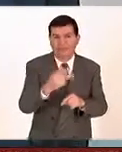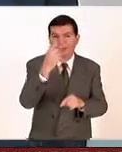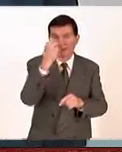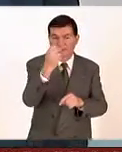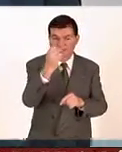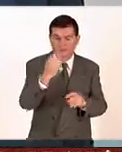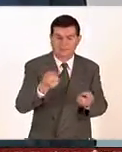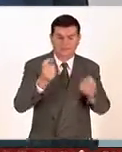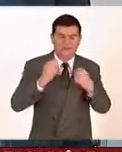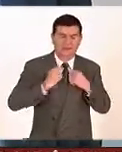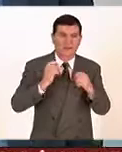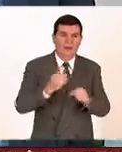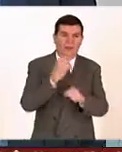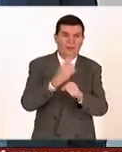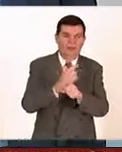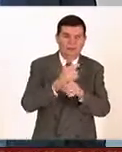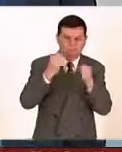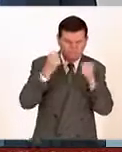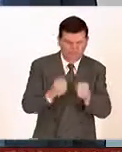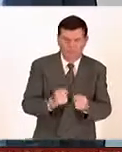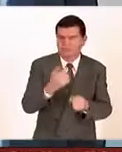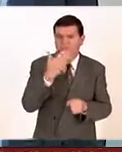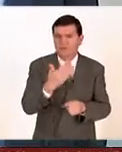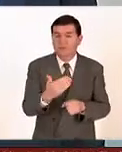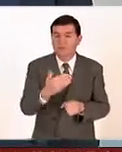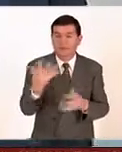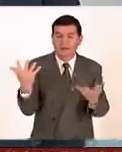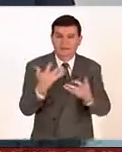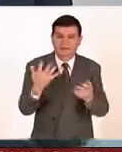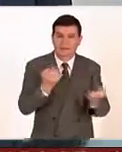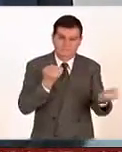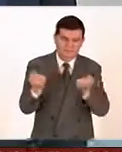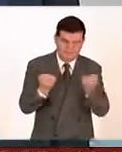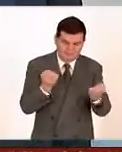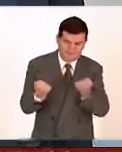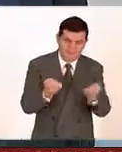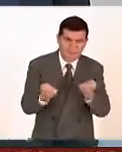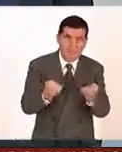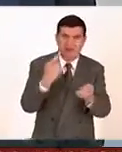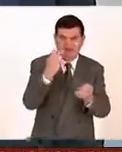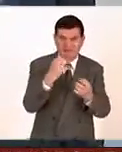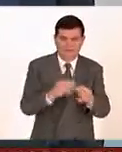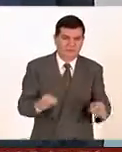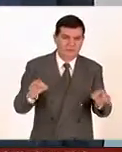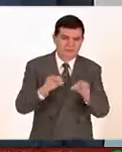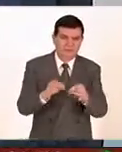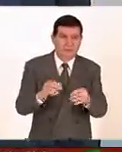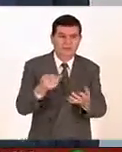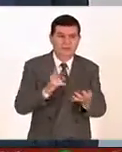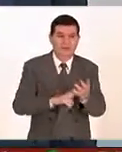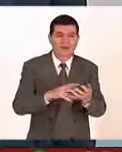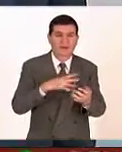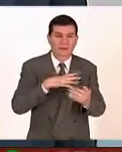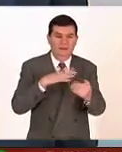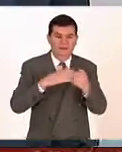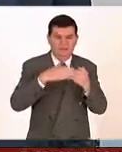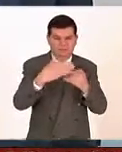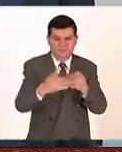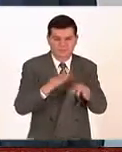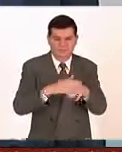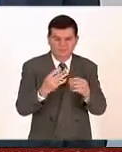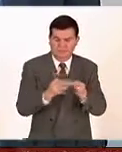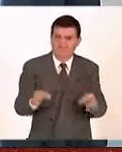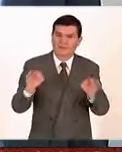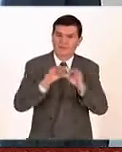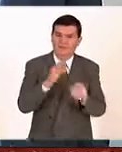nos da una ganancia instantánea. Segundo, hacer ejercicio, que es muy importante, tiene efectos colaterales